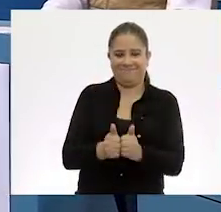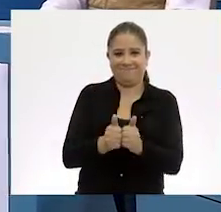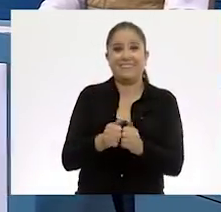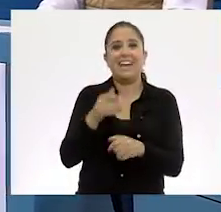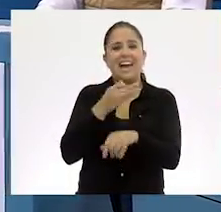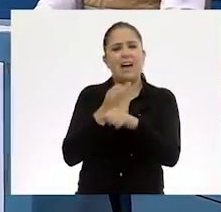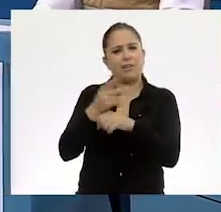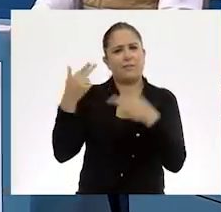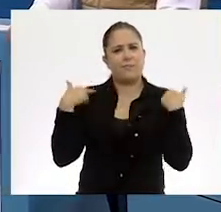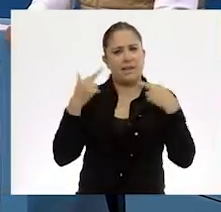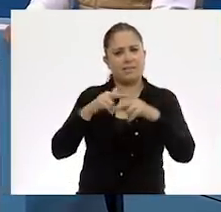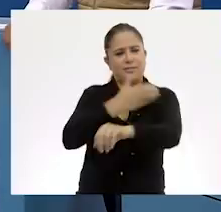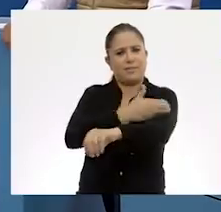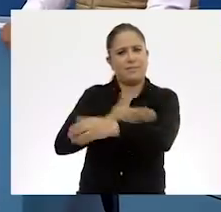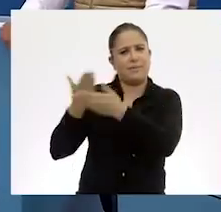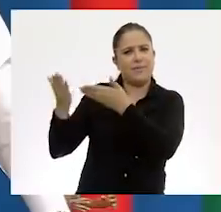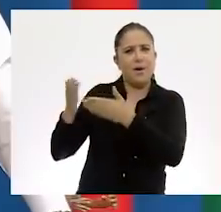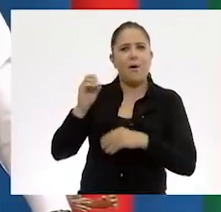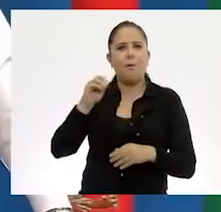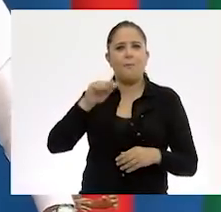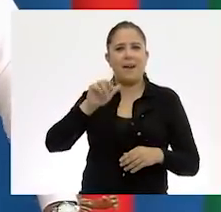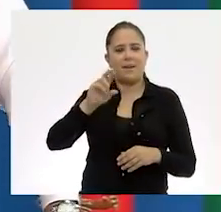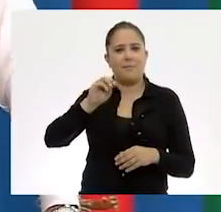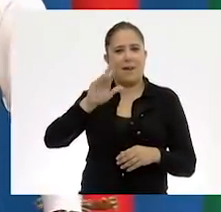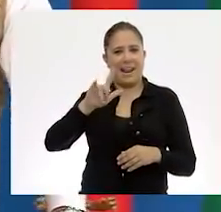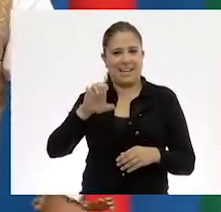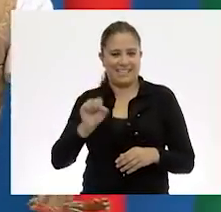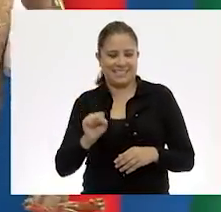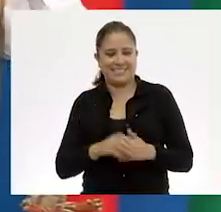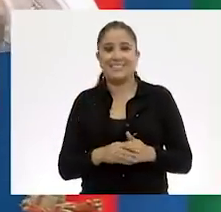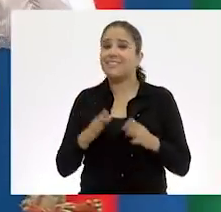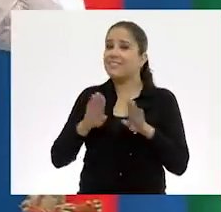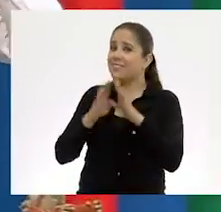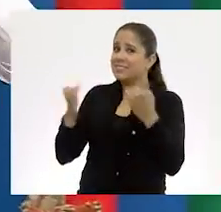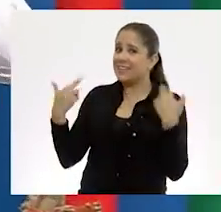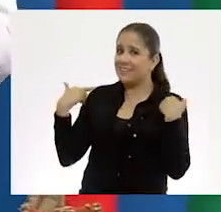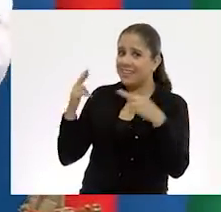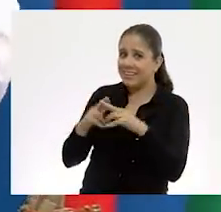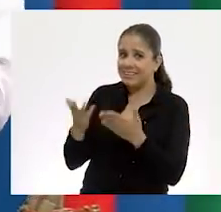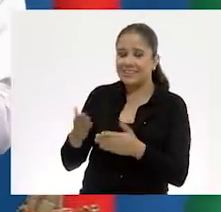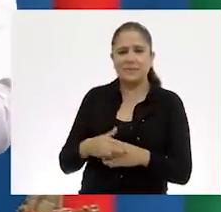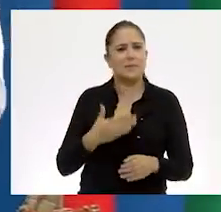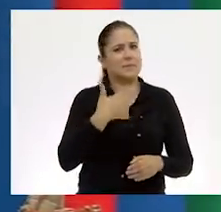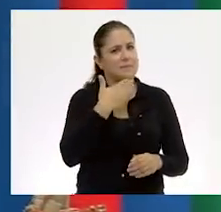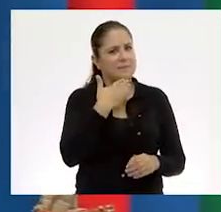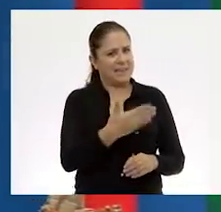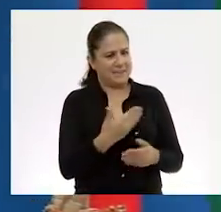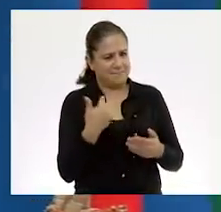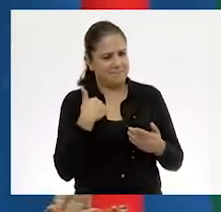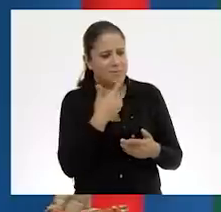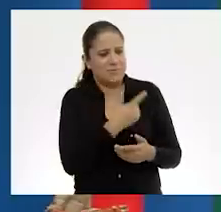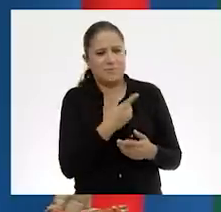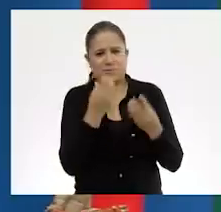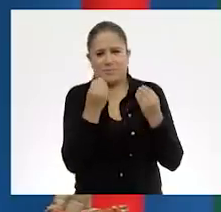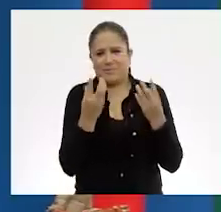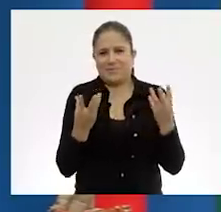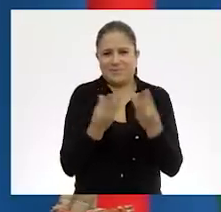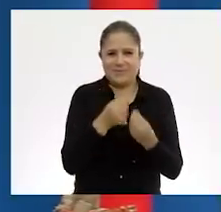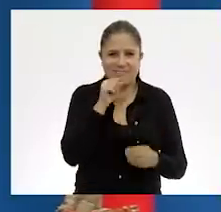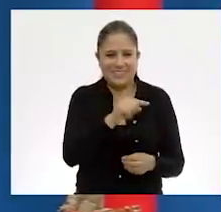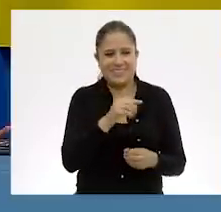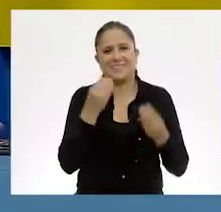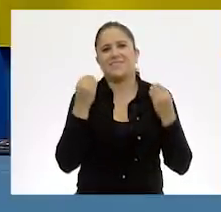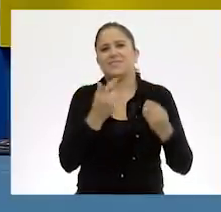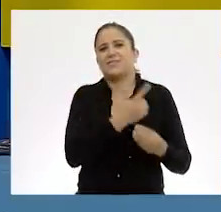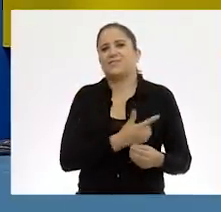nos acompaña el profesor Omar Morales. Profesor Omar, ¿cómo está? Muy bien, siempre un gusto estar aquí. Qué